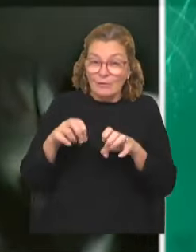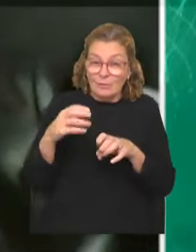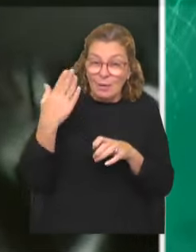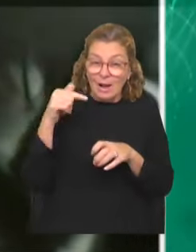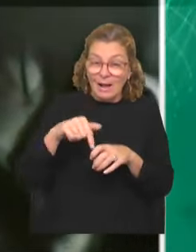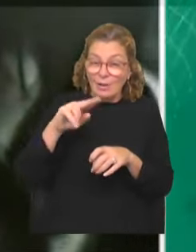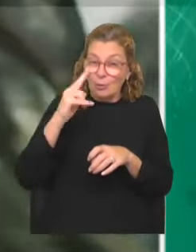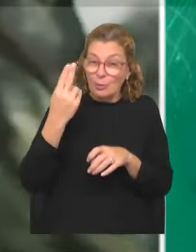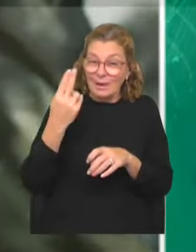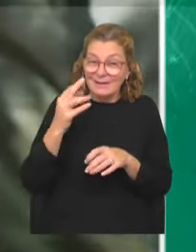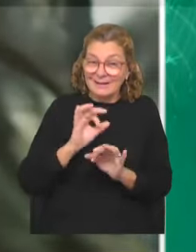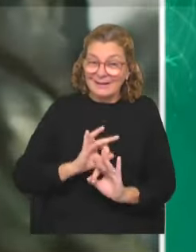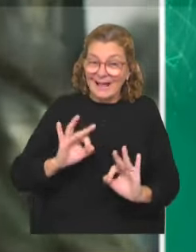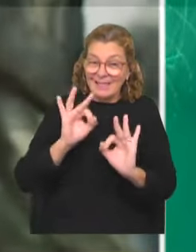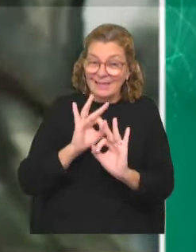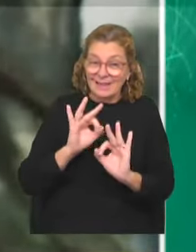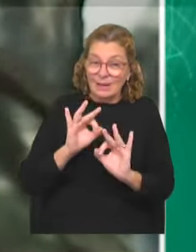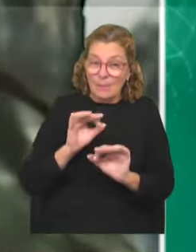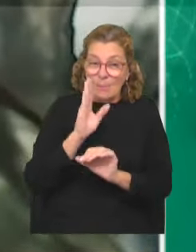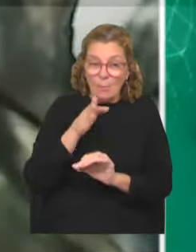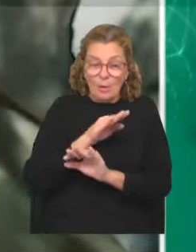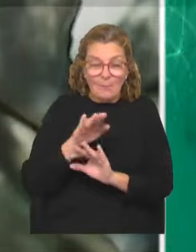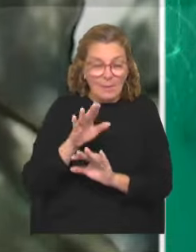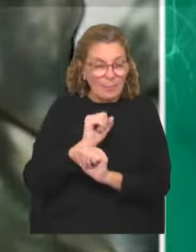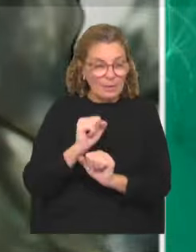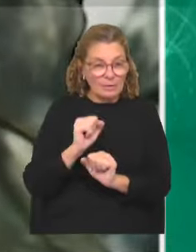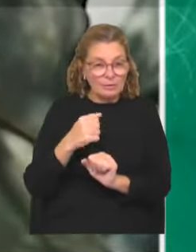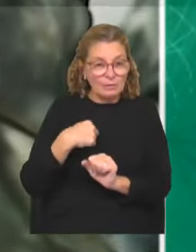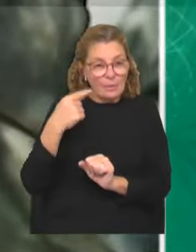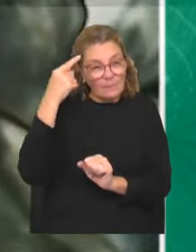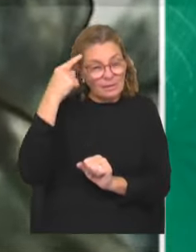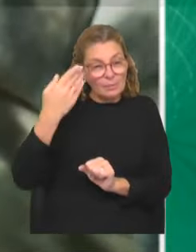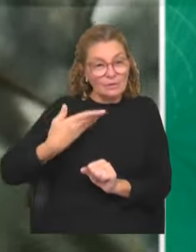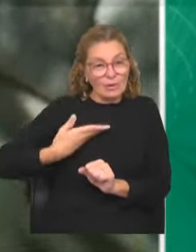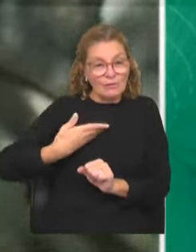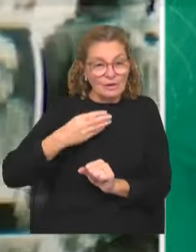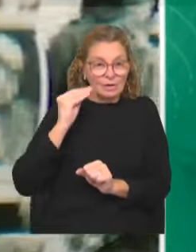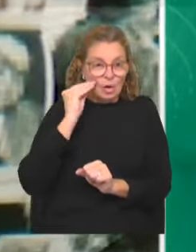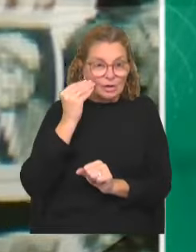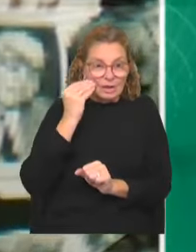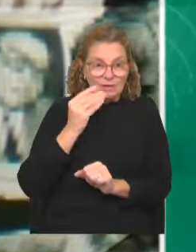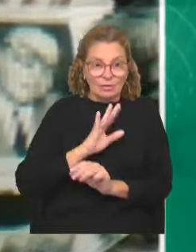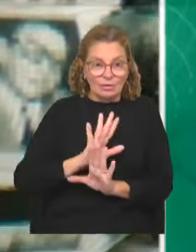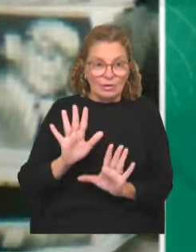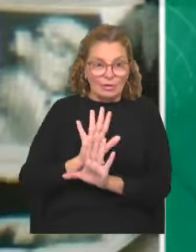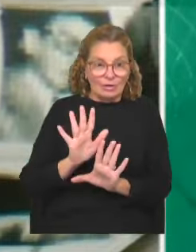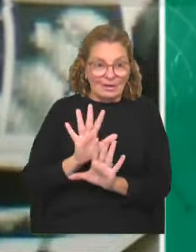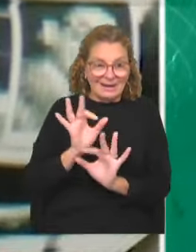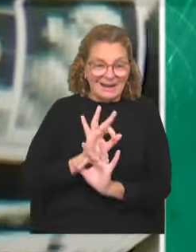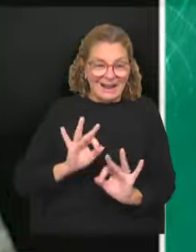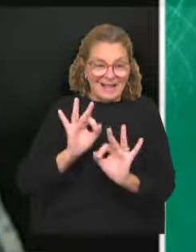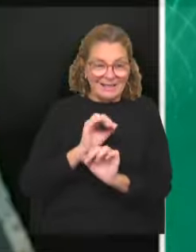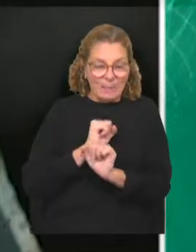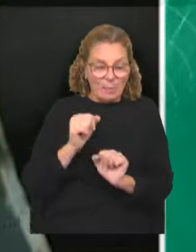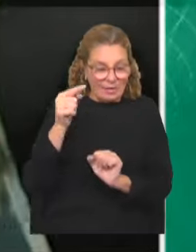este país, nadie más puede vivirlo. Yo pienso en mis sobrinos, en mi sobrino-nieto, no, no, nadie más puede